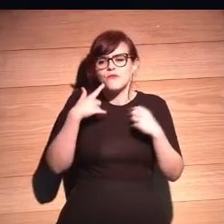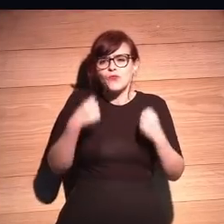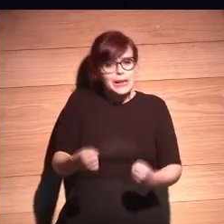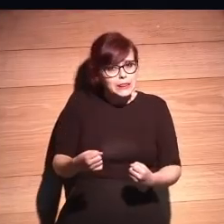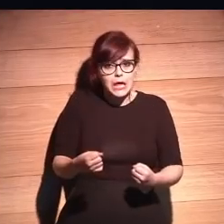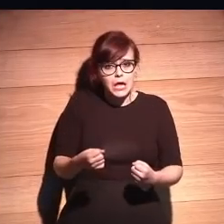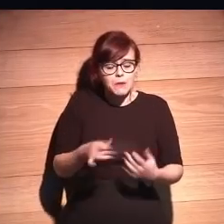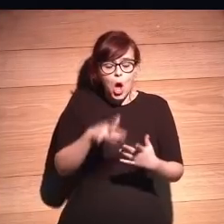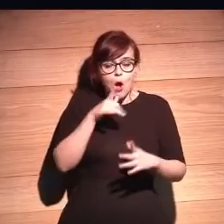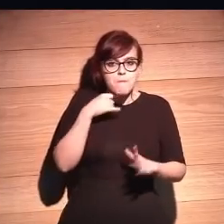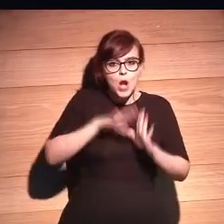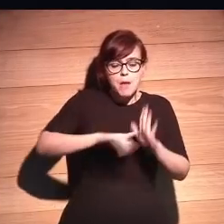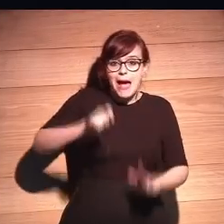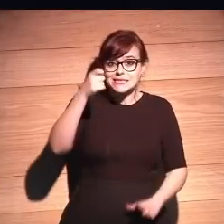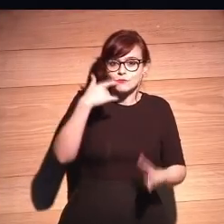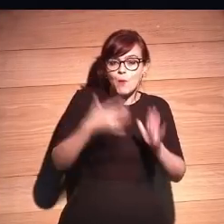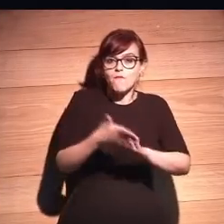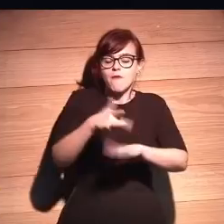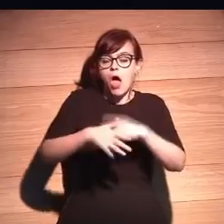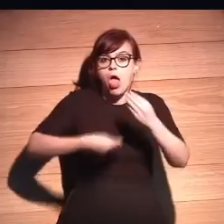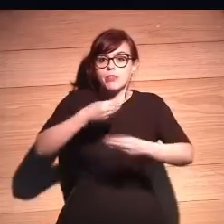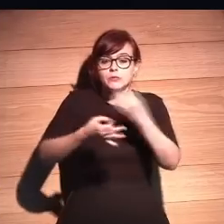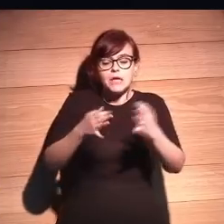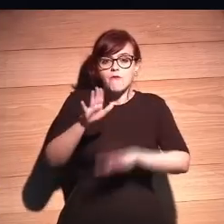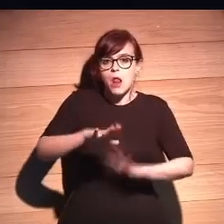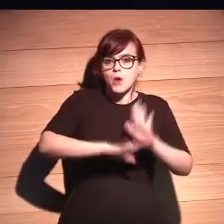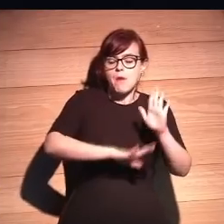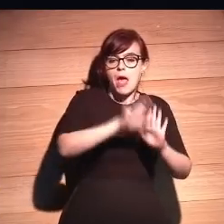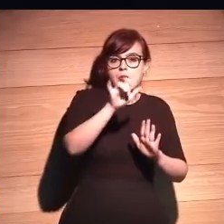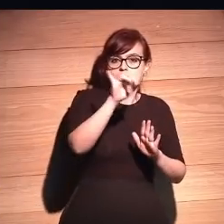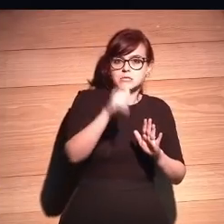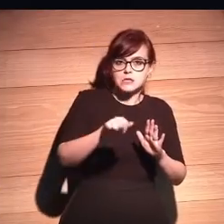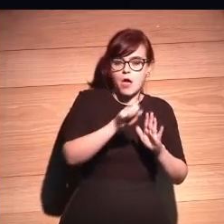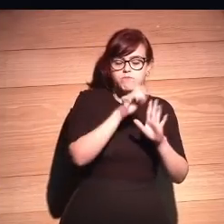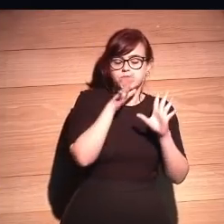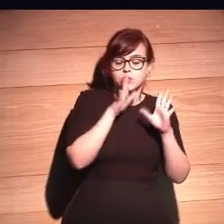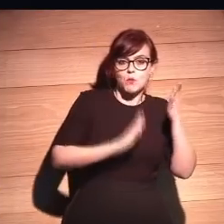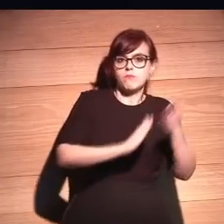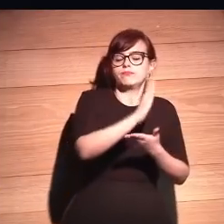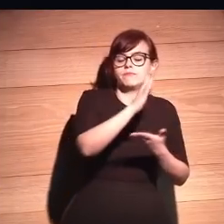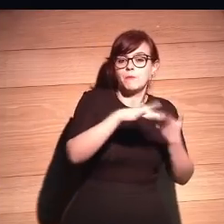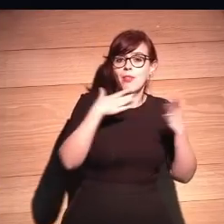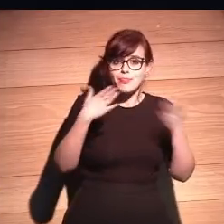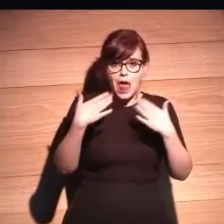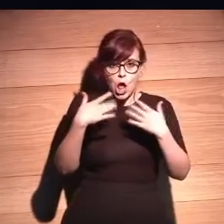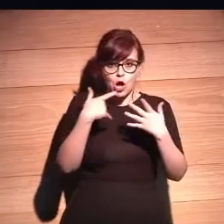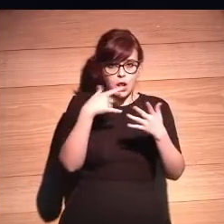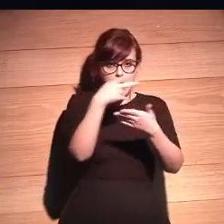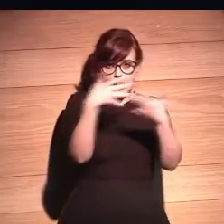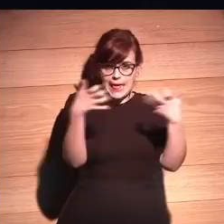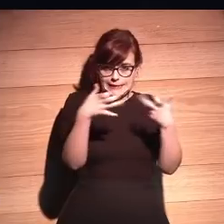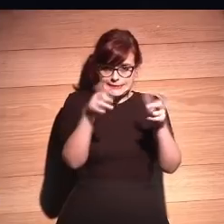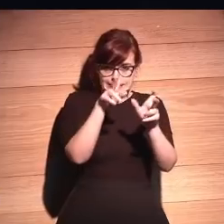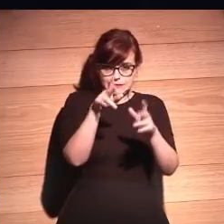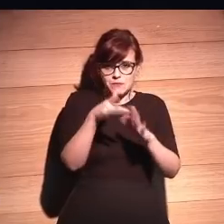fue tal que el miedo a qué estamos haciendo frenó el programa Elisa. Es un diálogo que cuando lo lees parece de